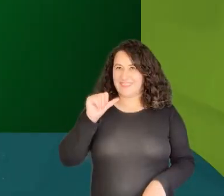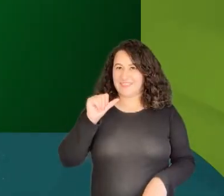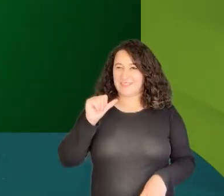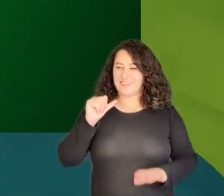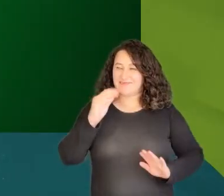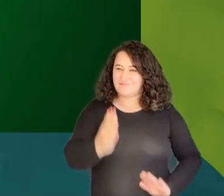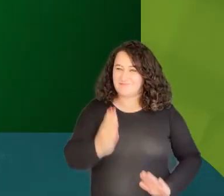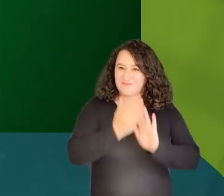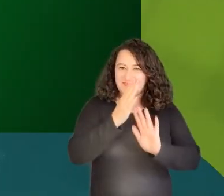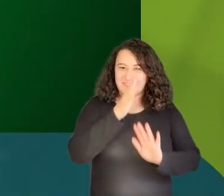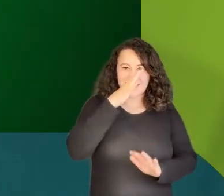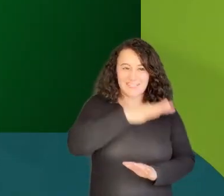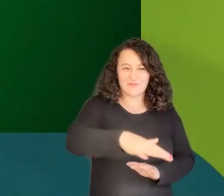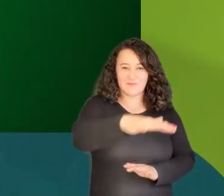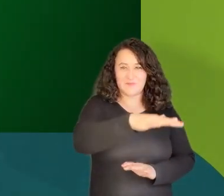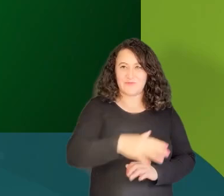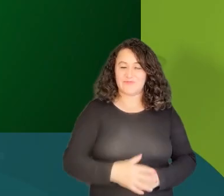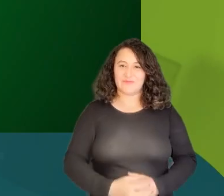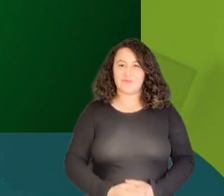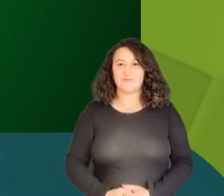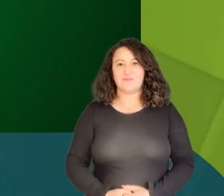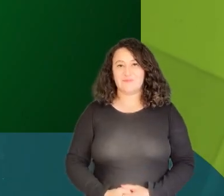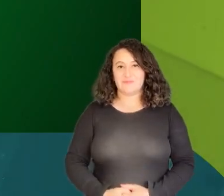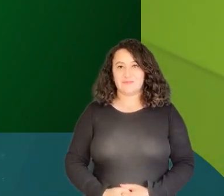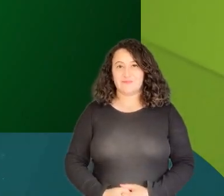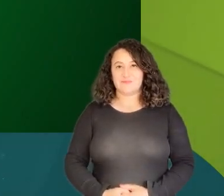ICA, más cerca del campo.